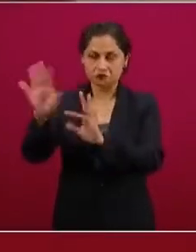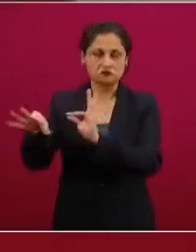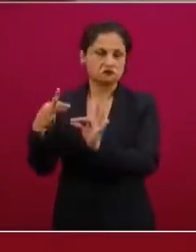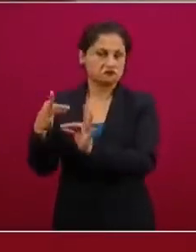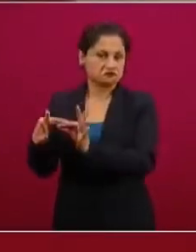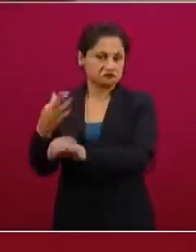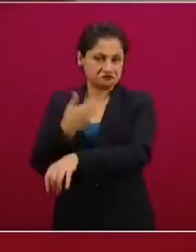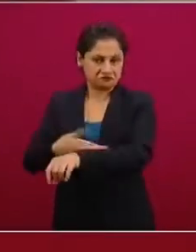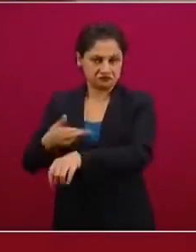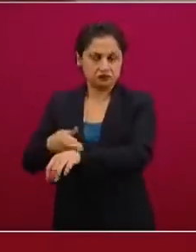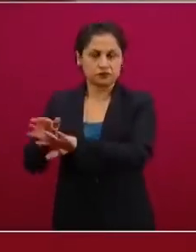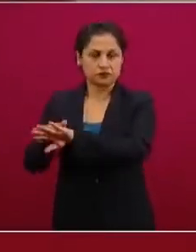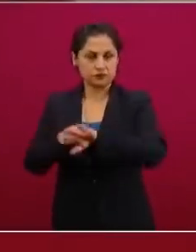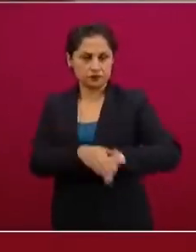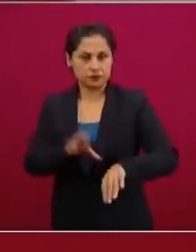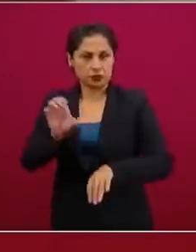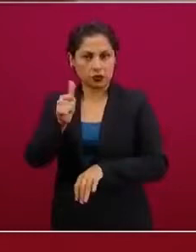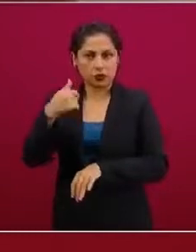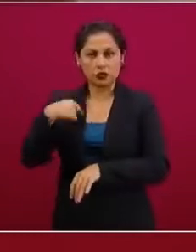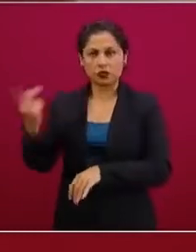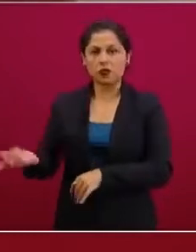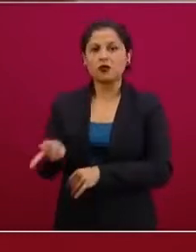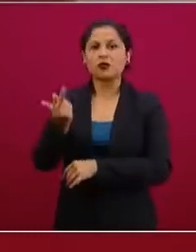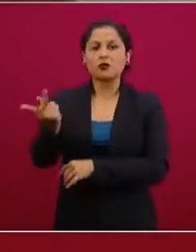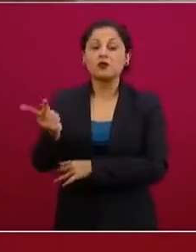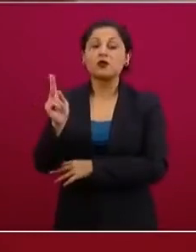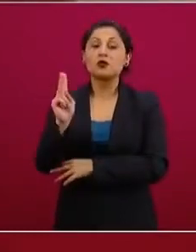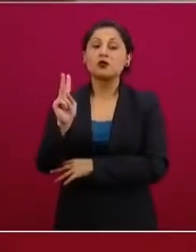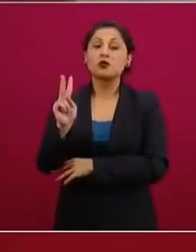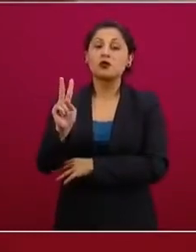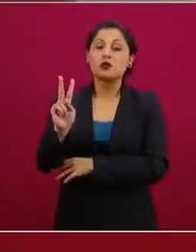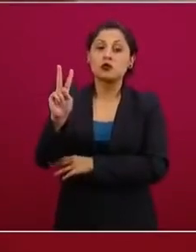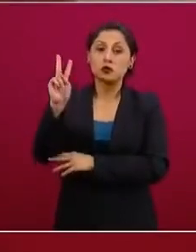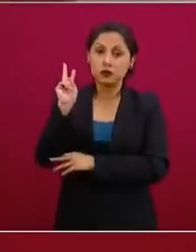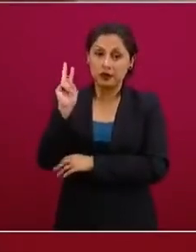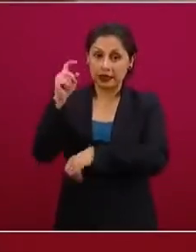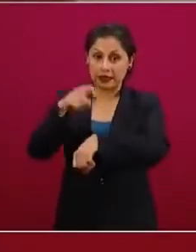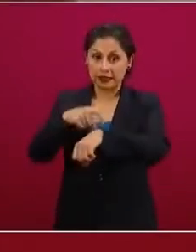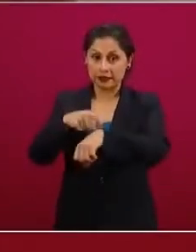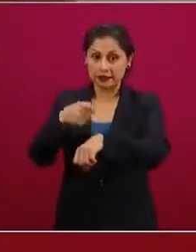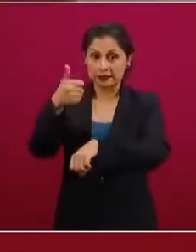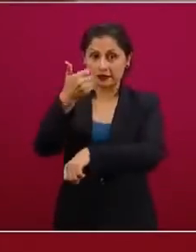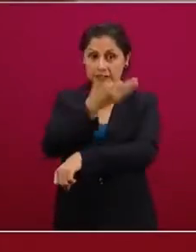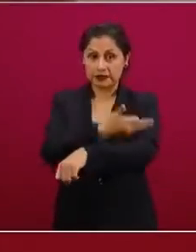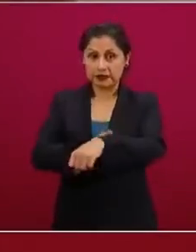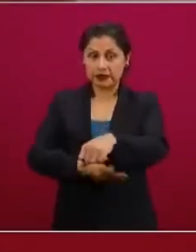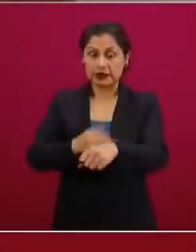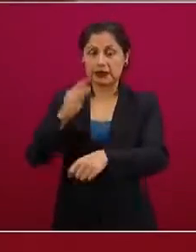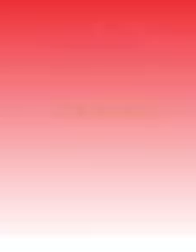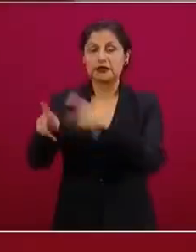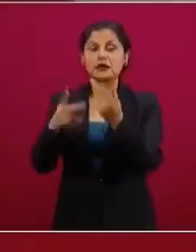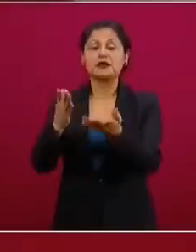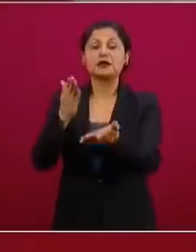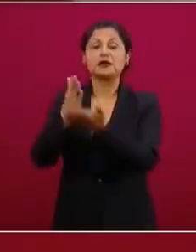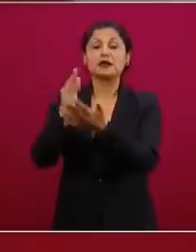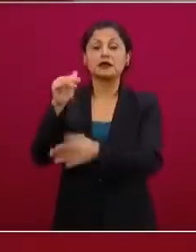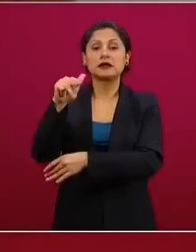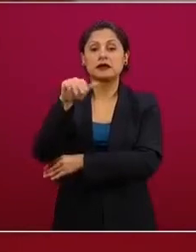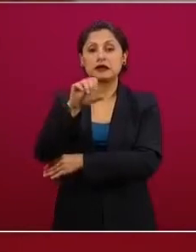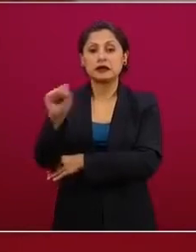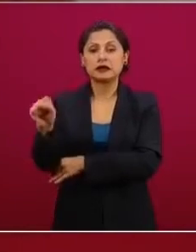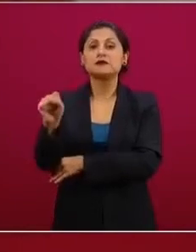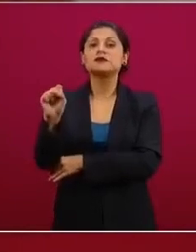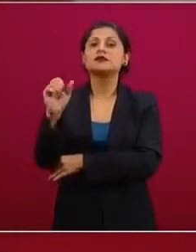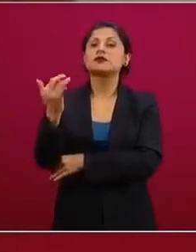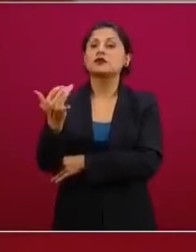bueno, esta es otra cosa. El día viernes a las seis de la tarde acudió al IMSS número 57 de Veracruz una persona